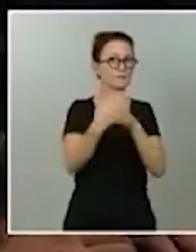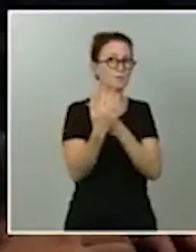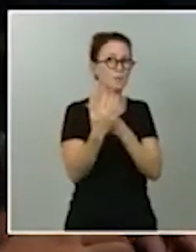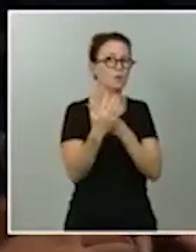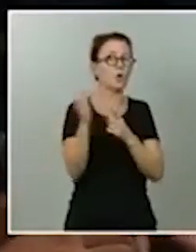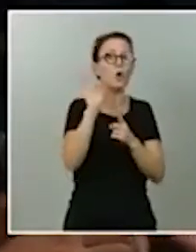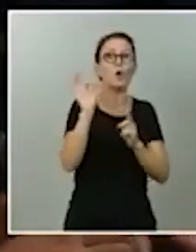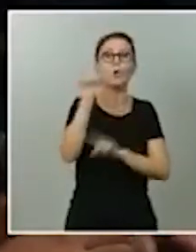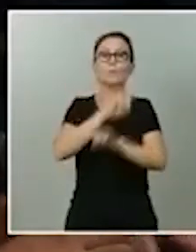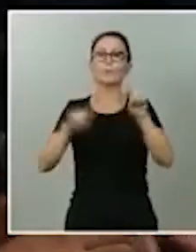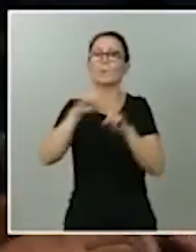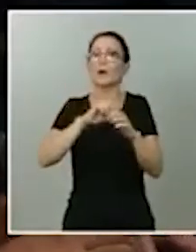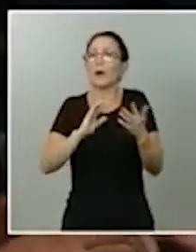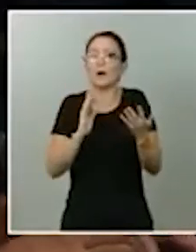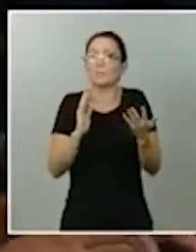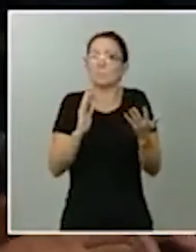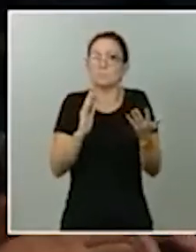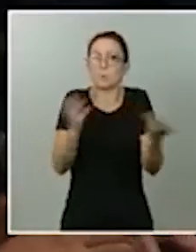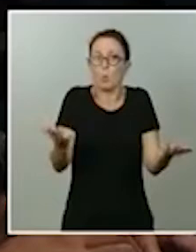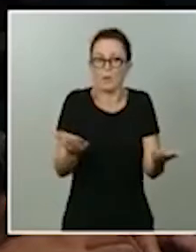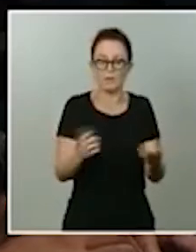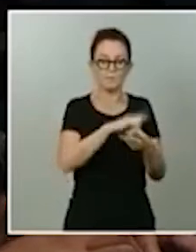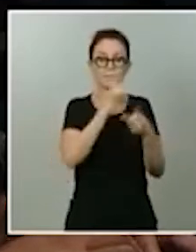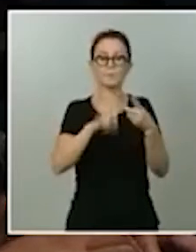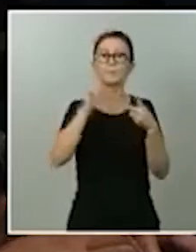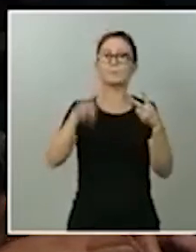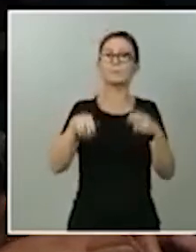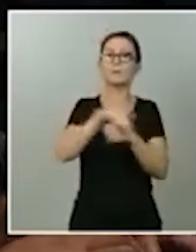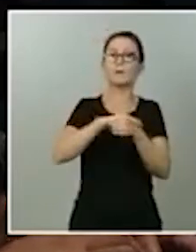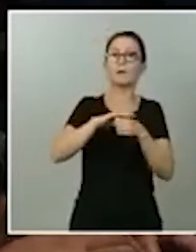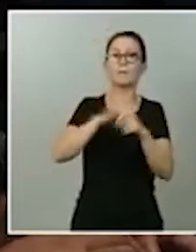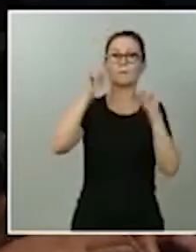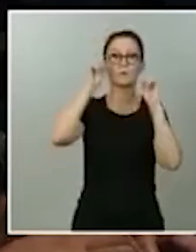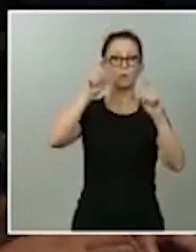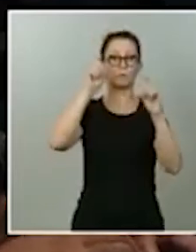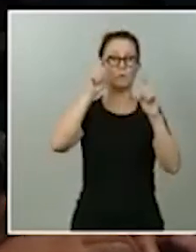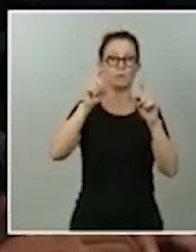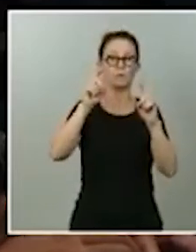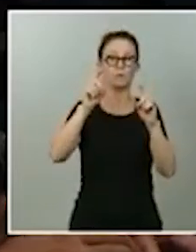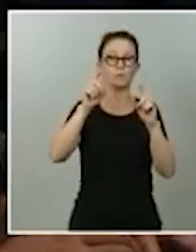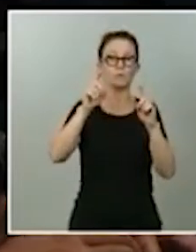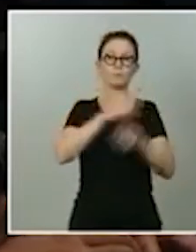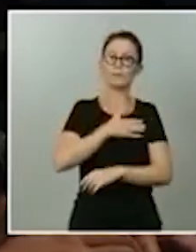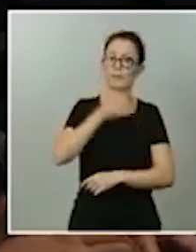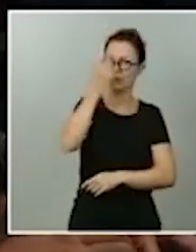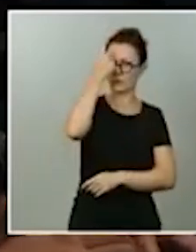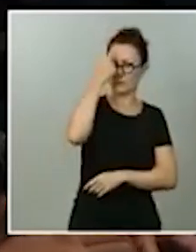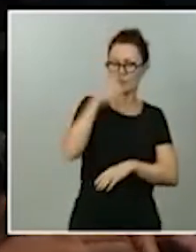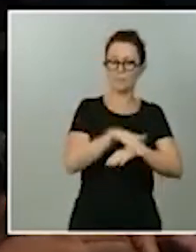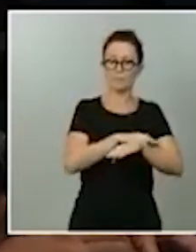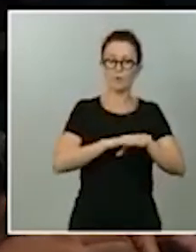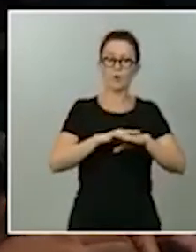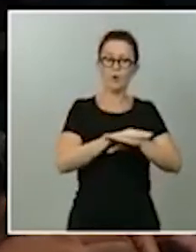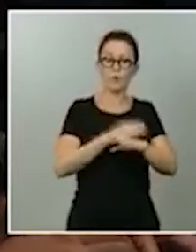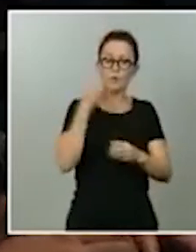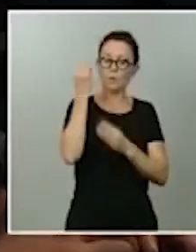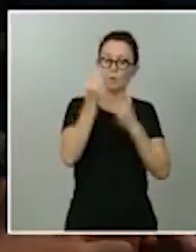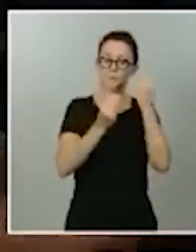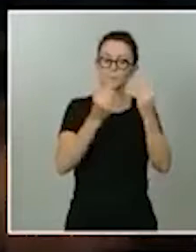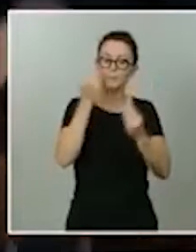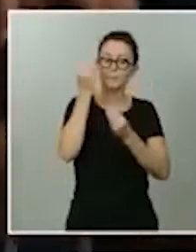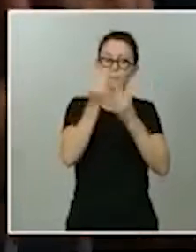también querría preguntarle en el ámbito de la educación si el gobierno se plantea condicionar de alguna manera la entrega de